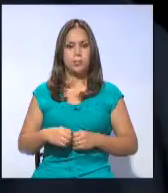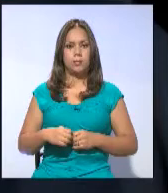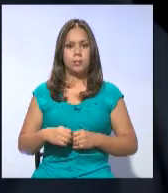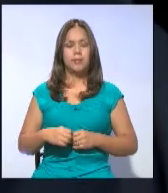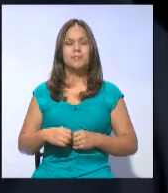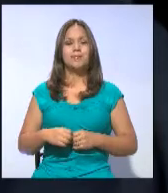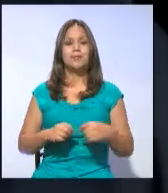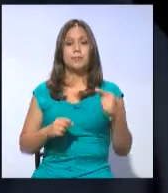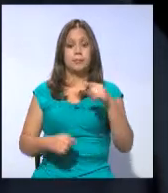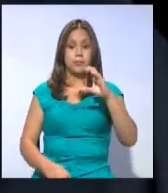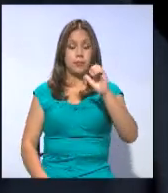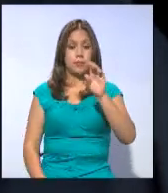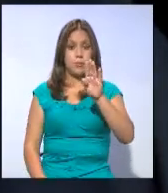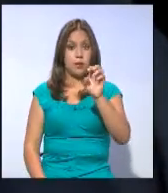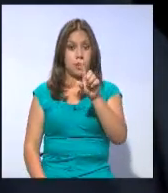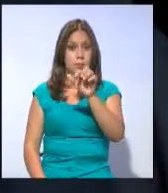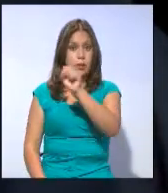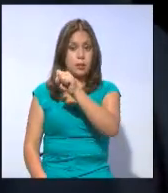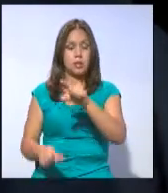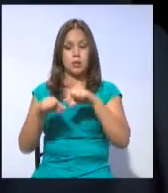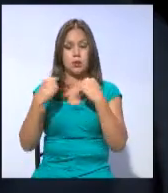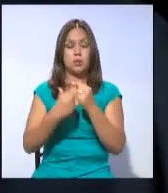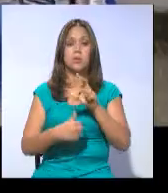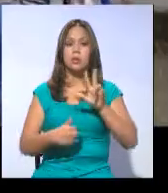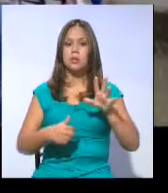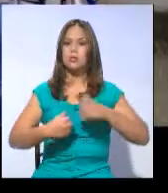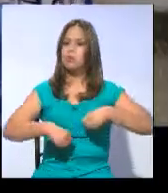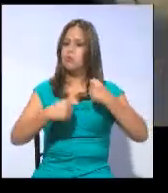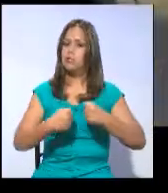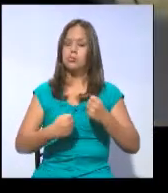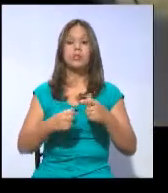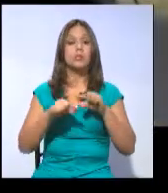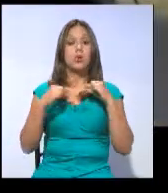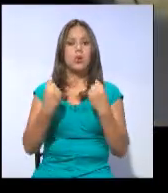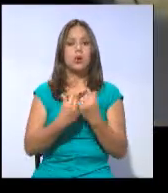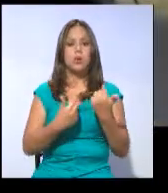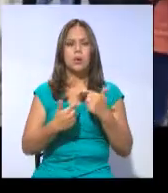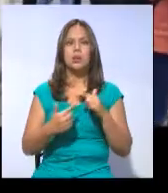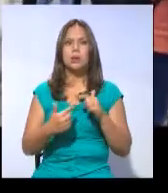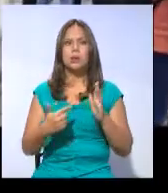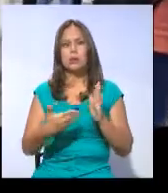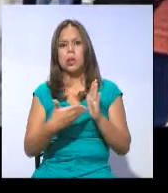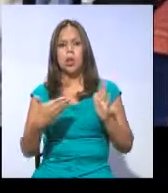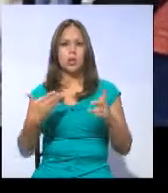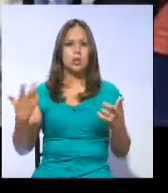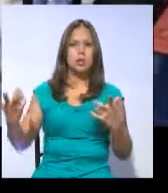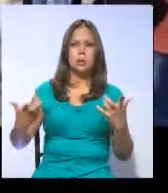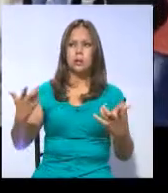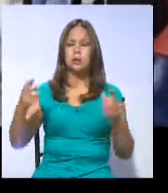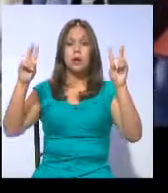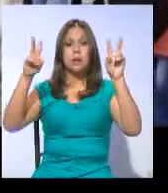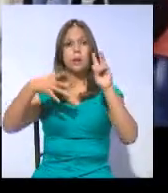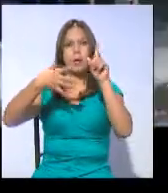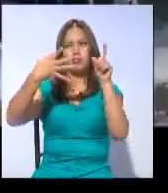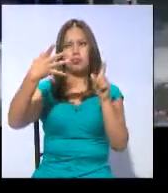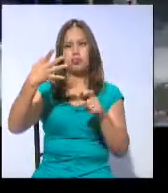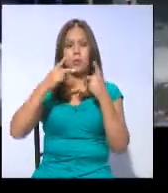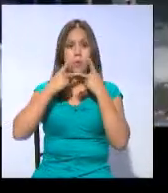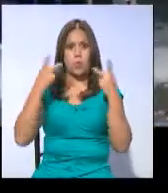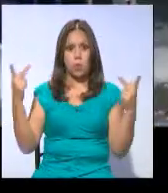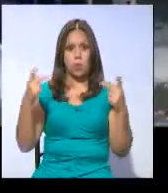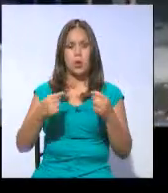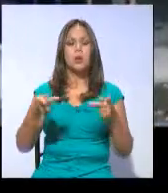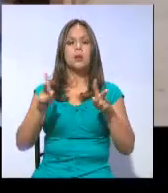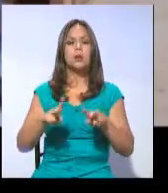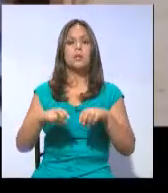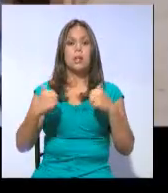Elizabeth Cabezas, asambleísta de Alianza País, ratificó que en el bloque existen posturas divididas con respecto a la consulta popular, pero además la